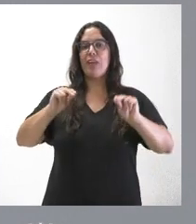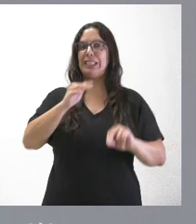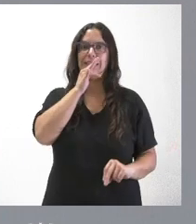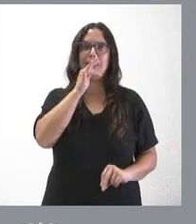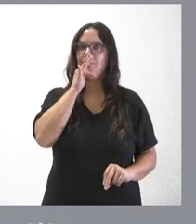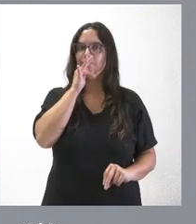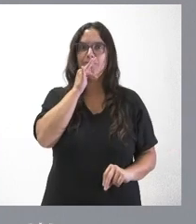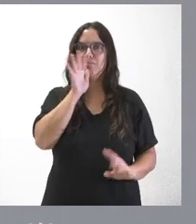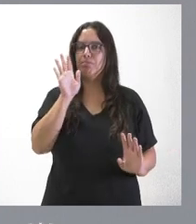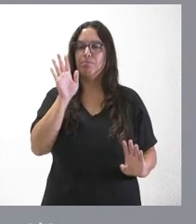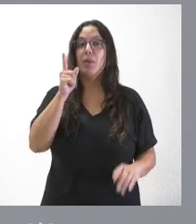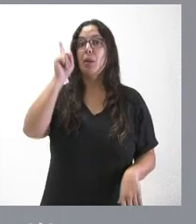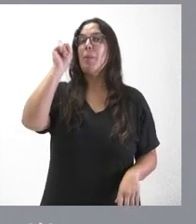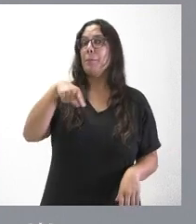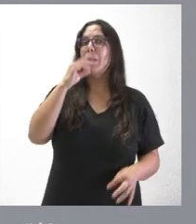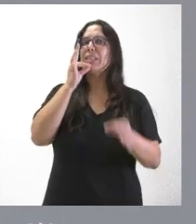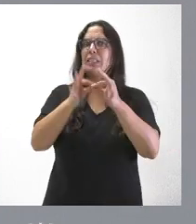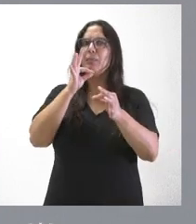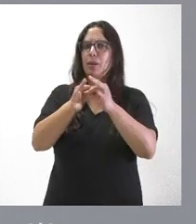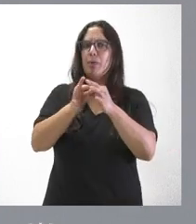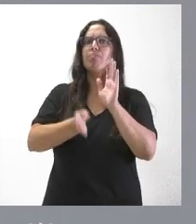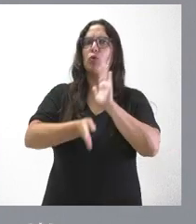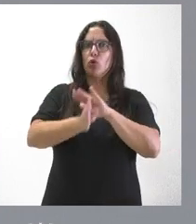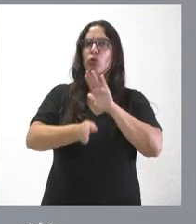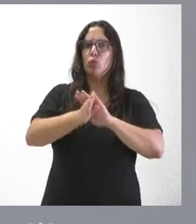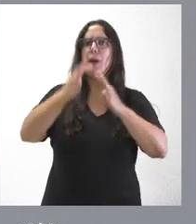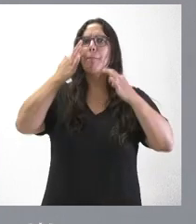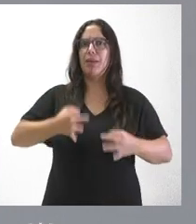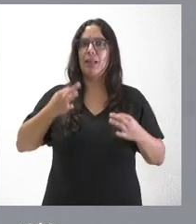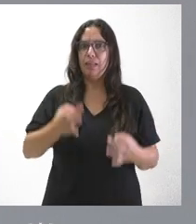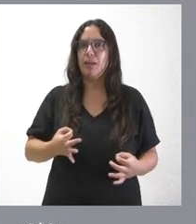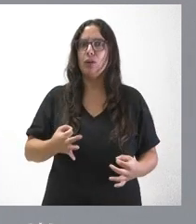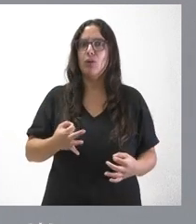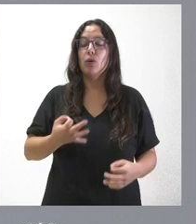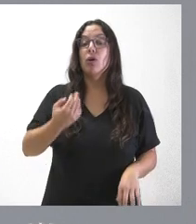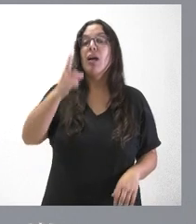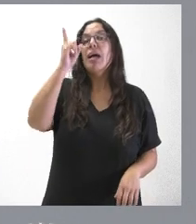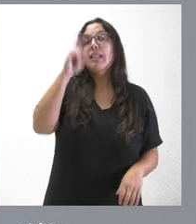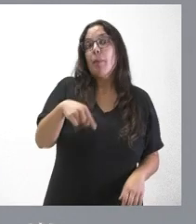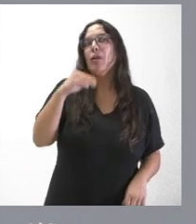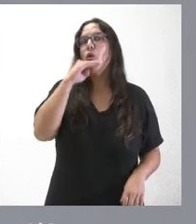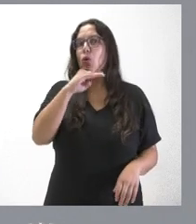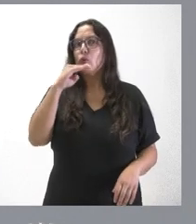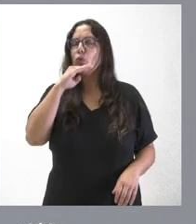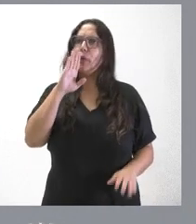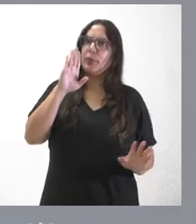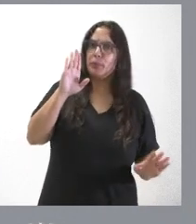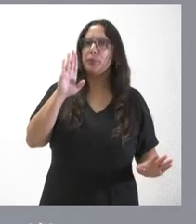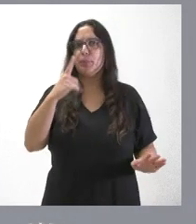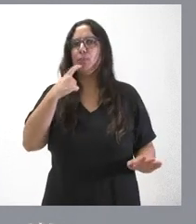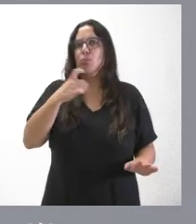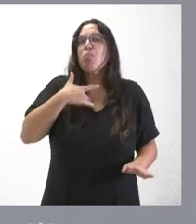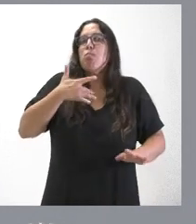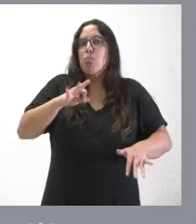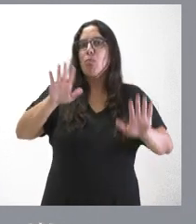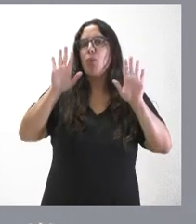el mes de septiembre es un mes de mucho peligro, que también en octubre podremos pasar algunas dificultades y por tanto